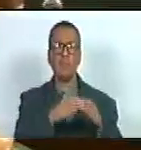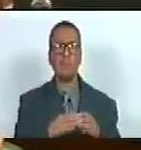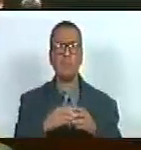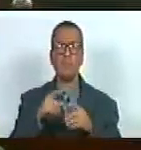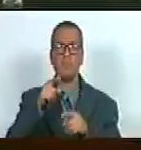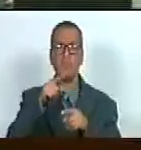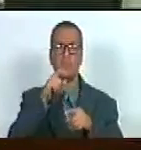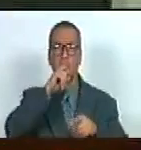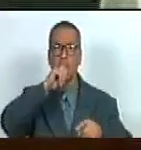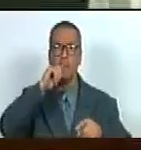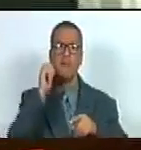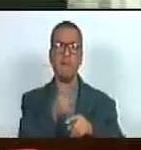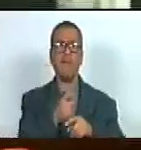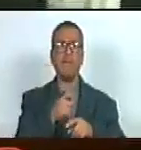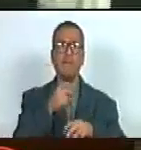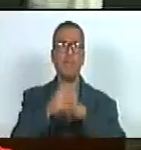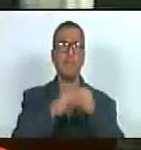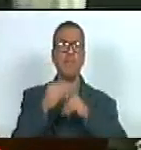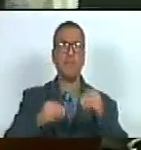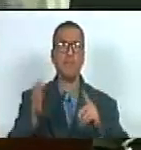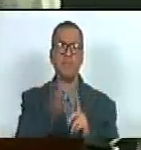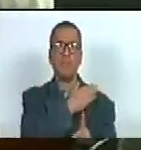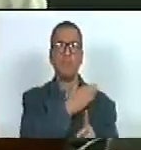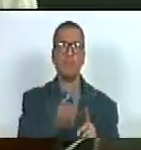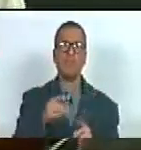y el odio es una forma de violencia